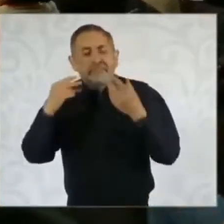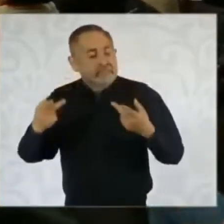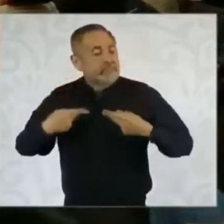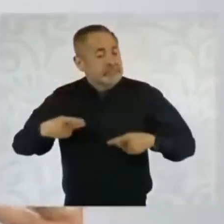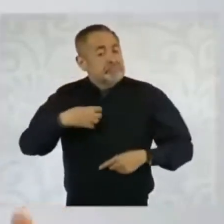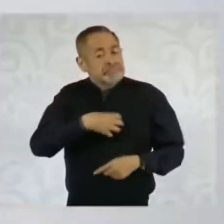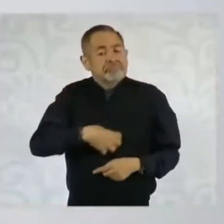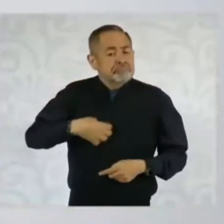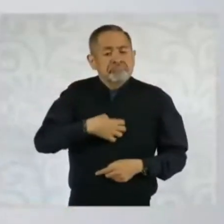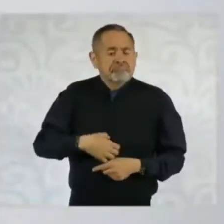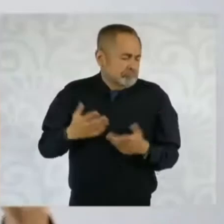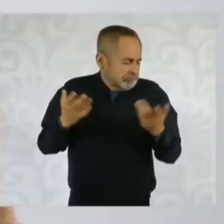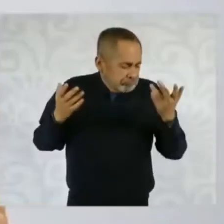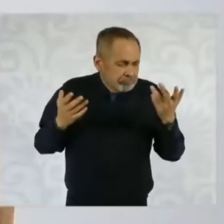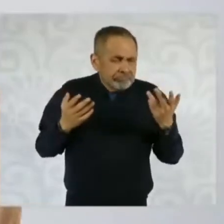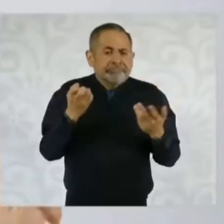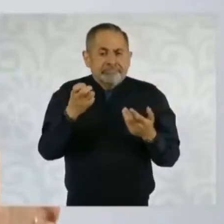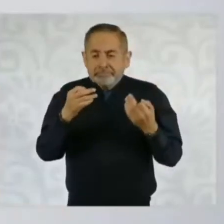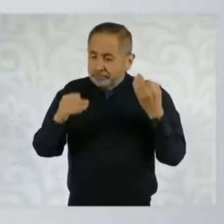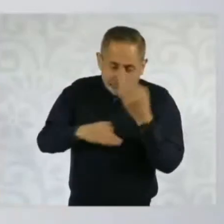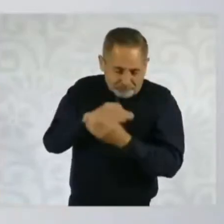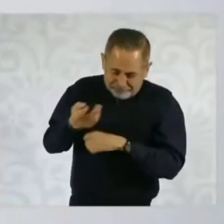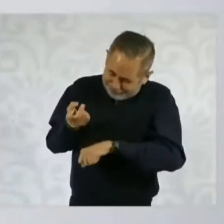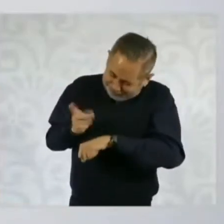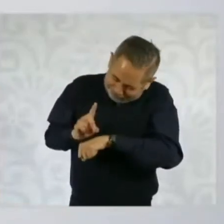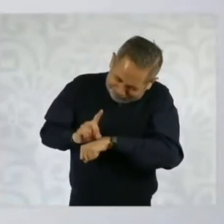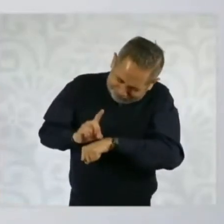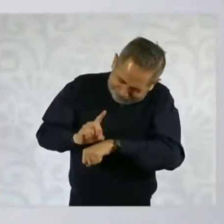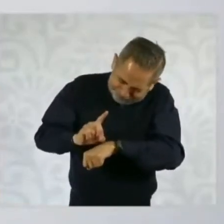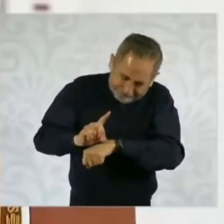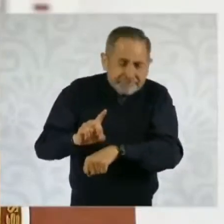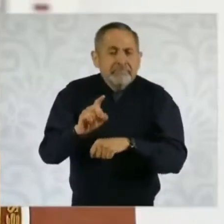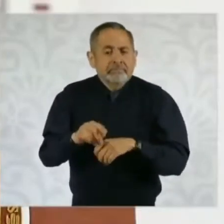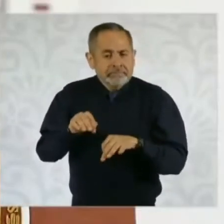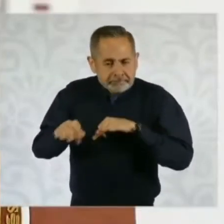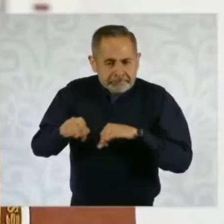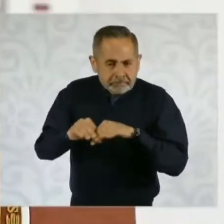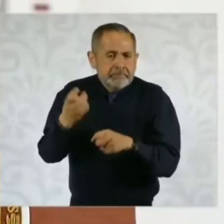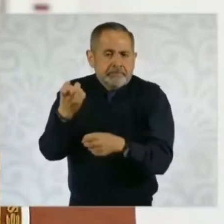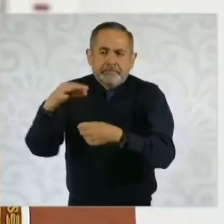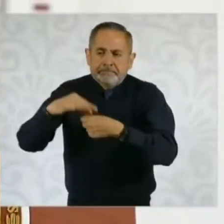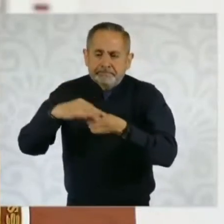Y claro, pues tenemos que trabajar todos los días, para eso nos eligieron. Bueno.